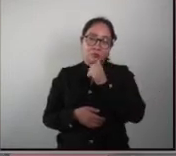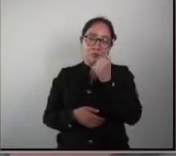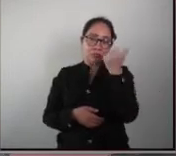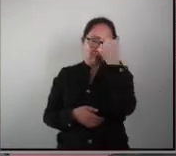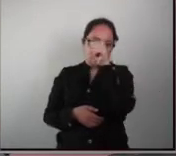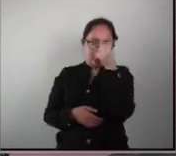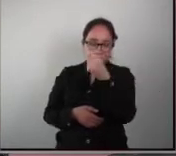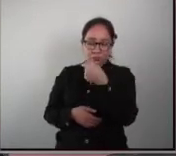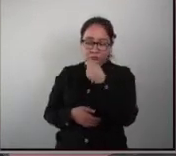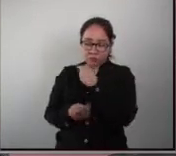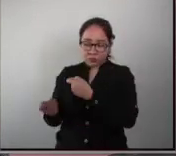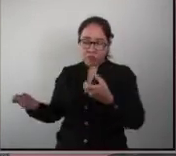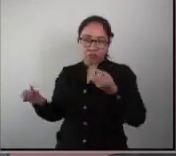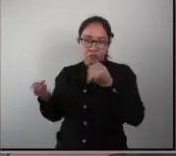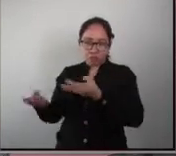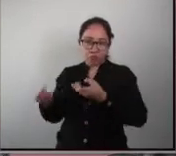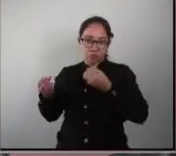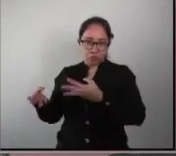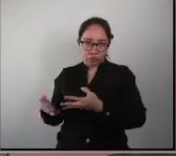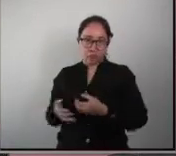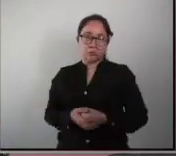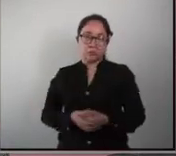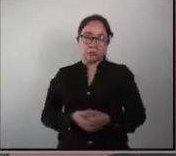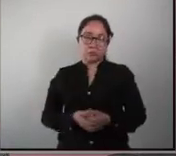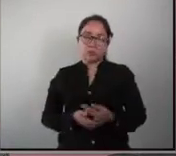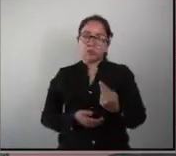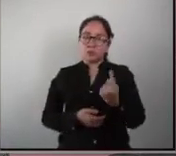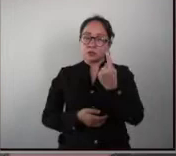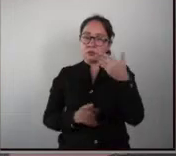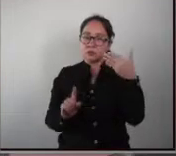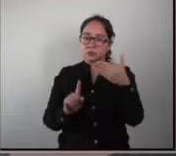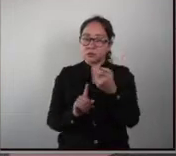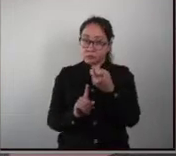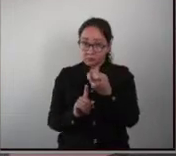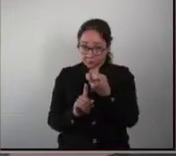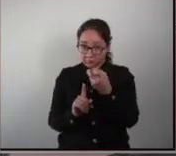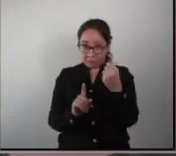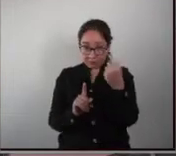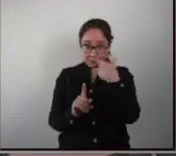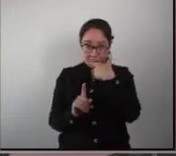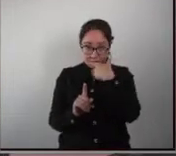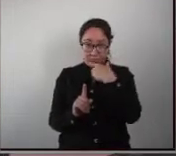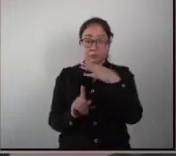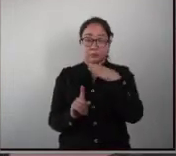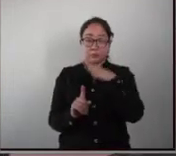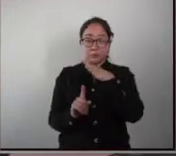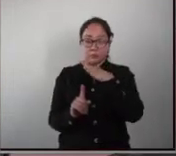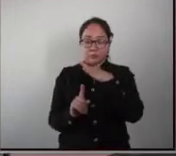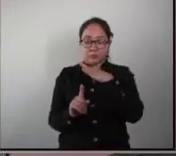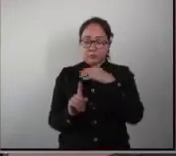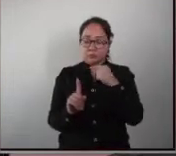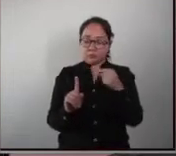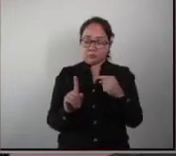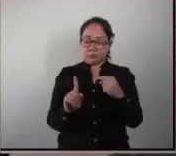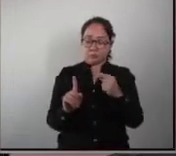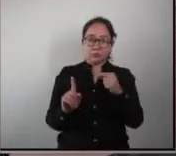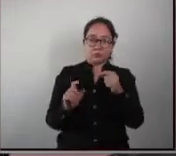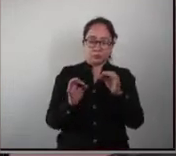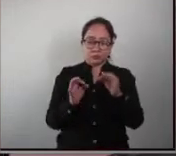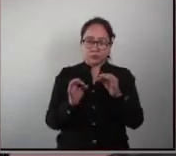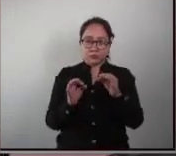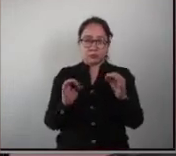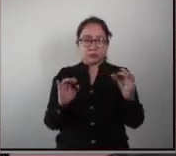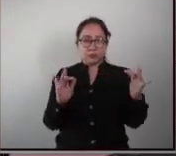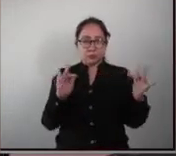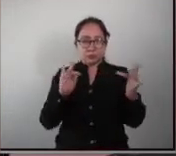y uno de los objetivos aquí es ver cómo este fármaco lo podemos enlazar